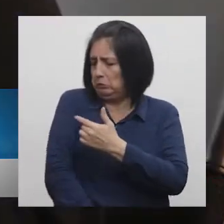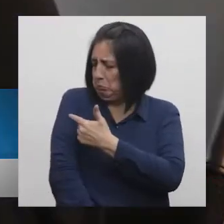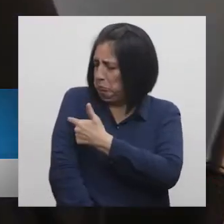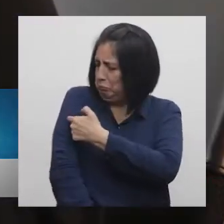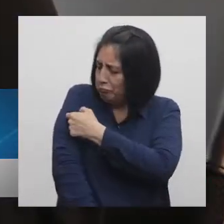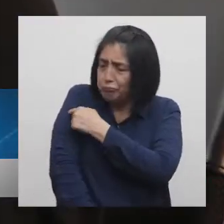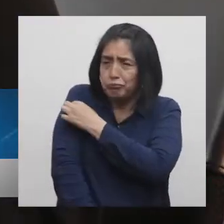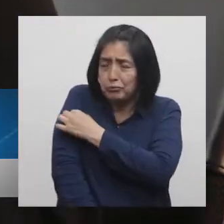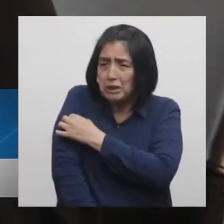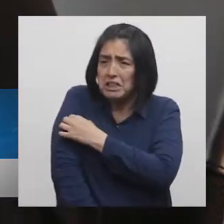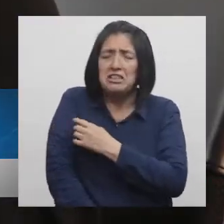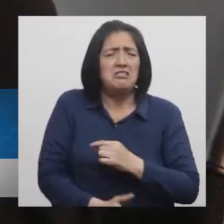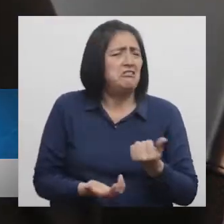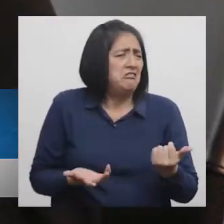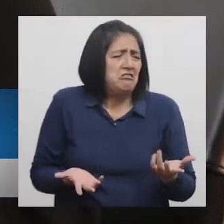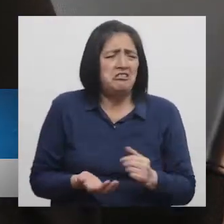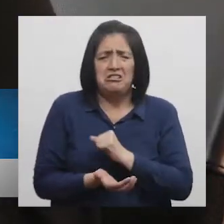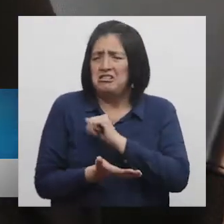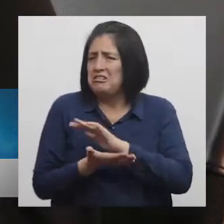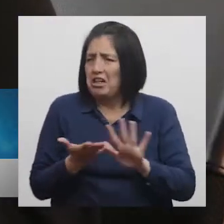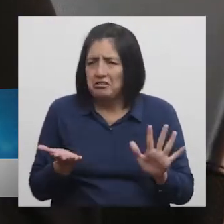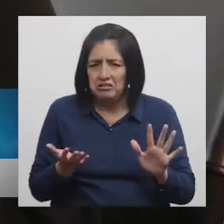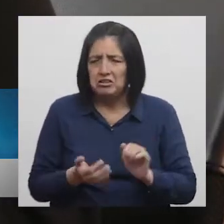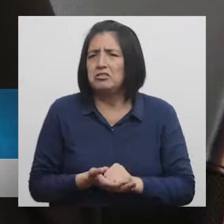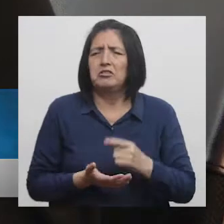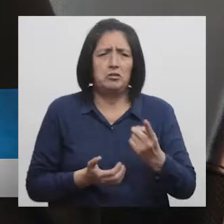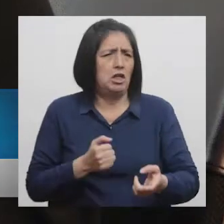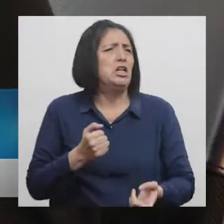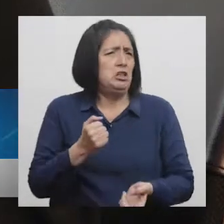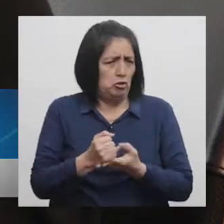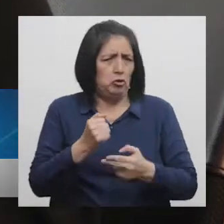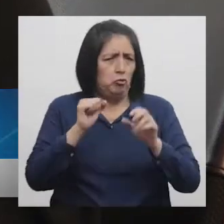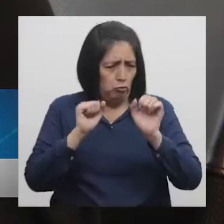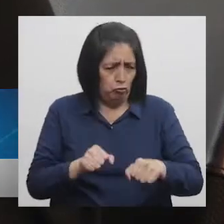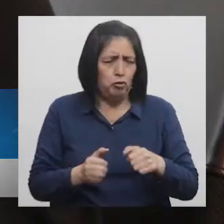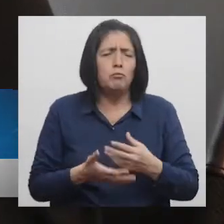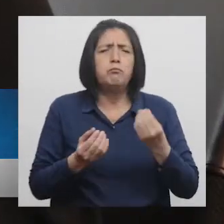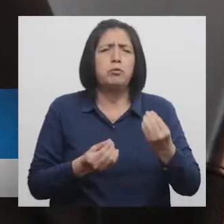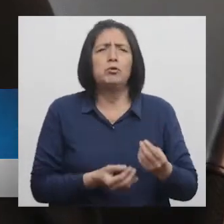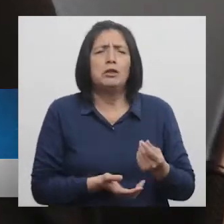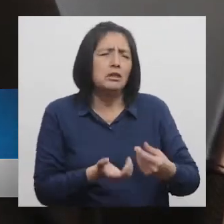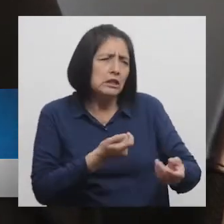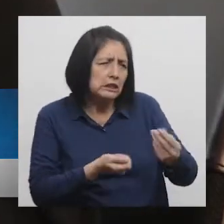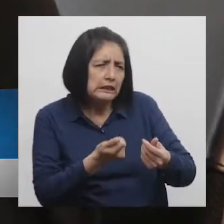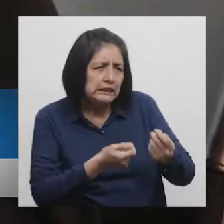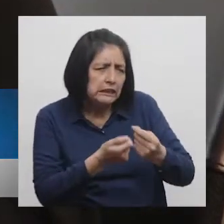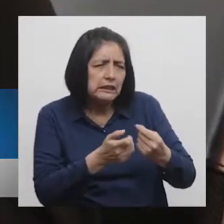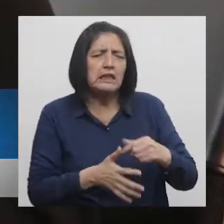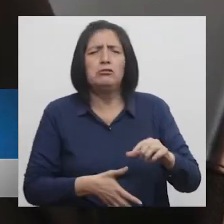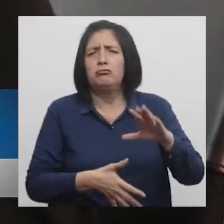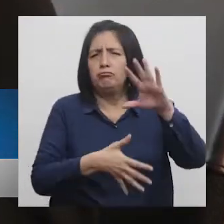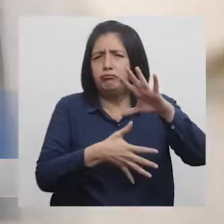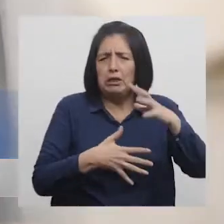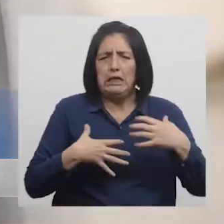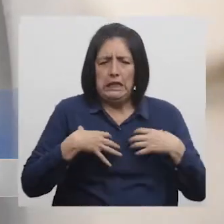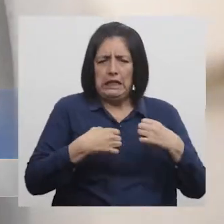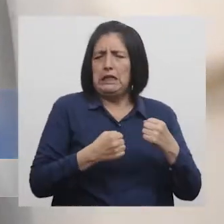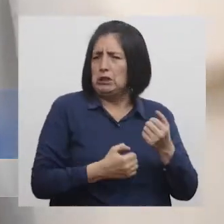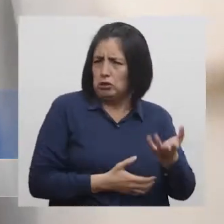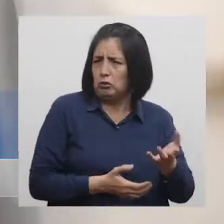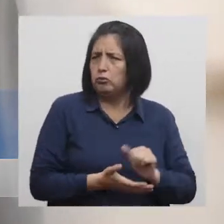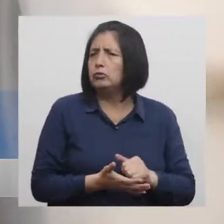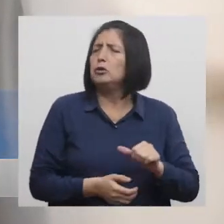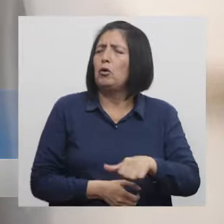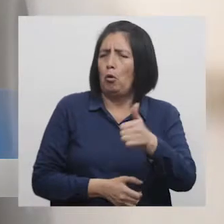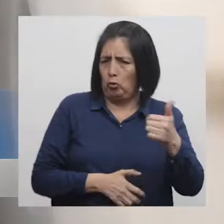y es completamente gratuita. Las vacunas son seguras porque vienen a través del fondo rotatorio de la Organización Panamericana de la Salud. Ya